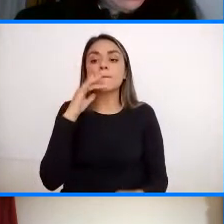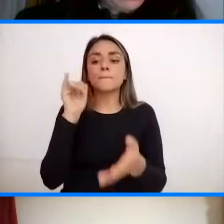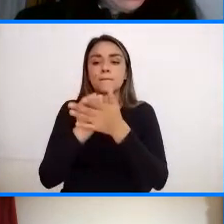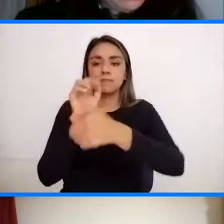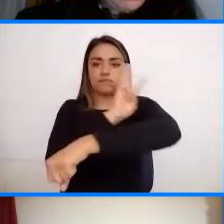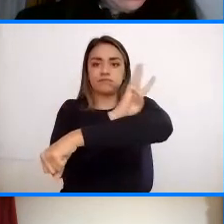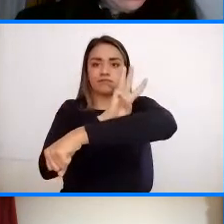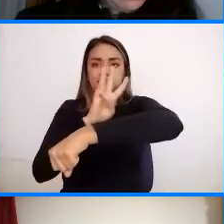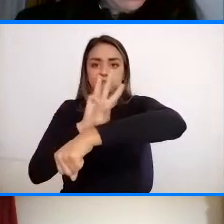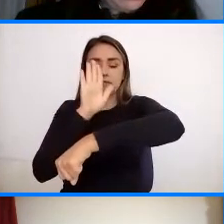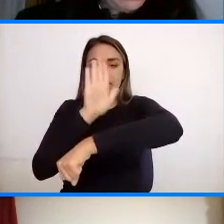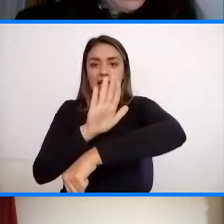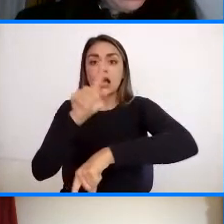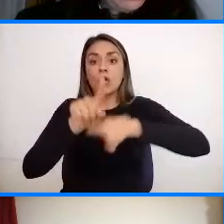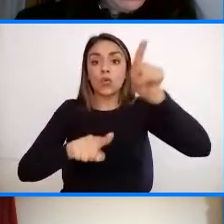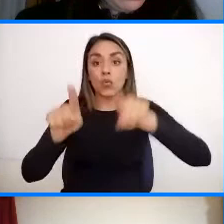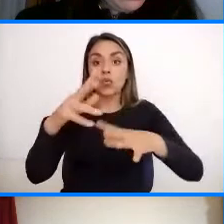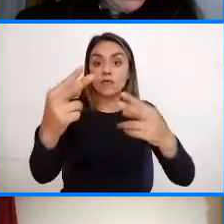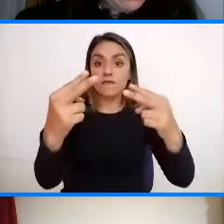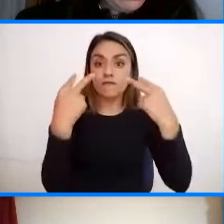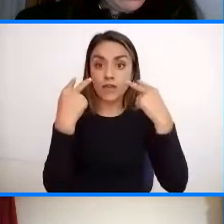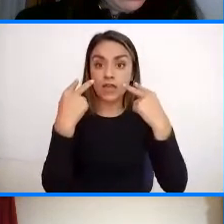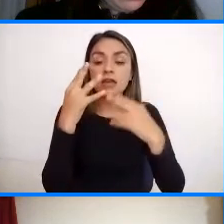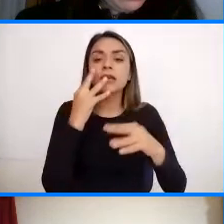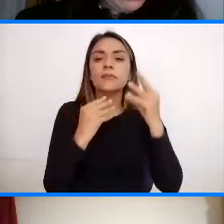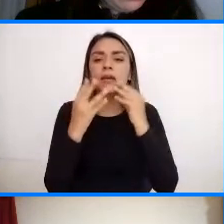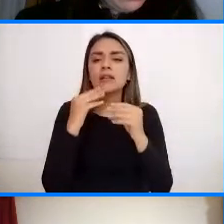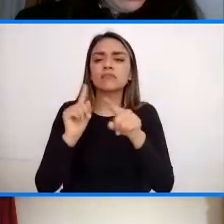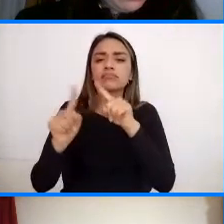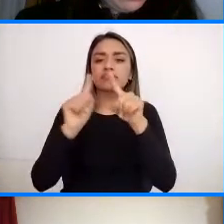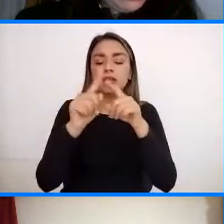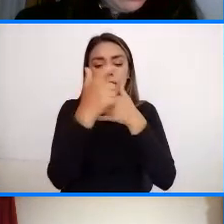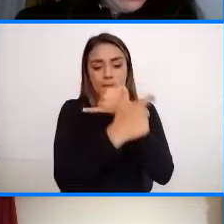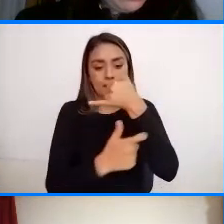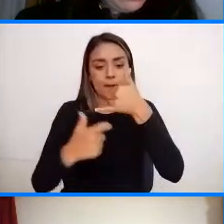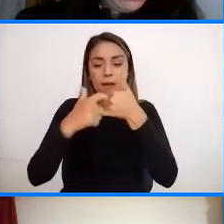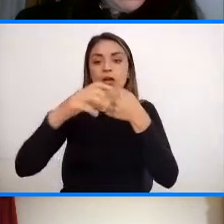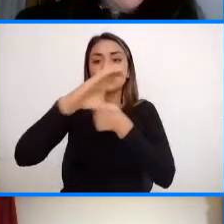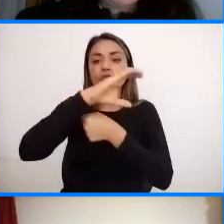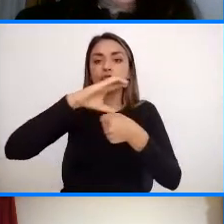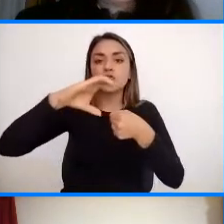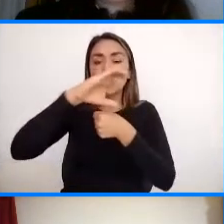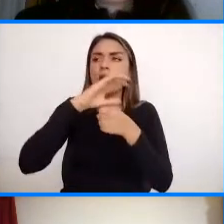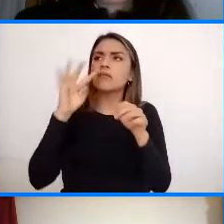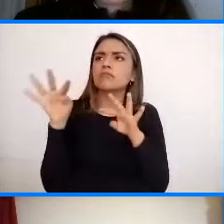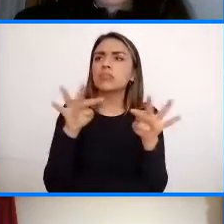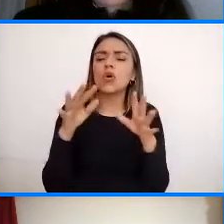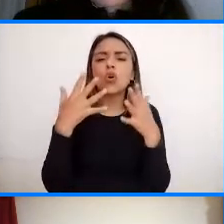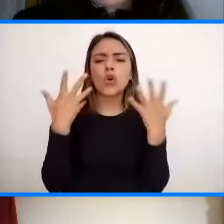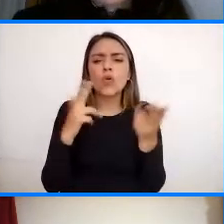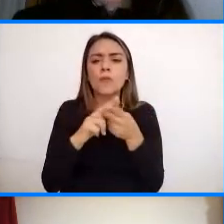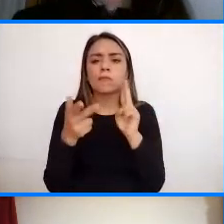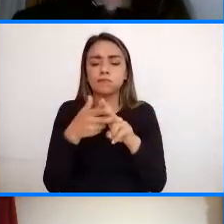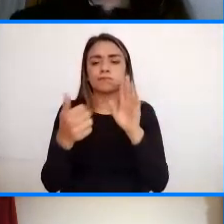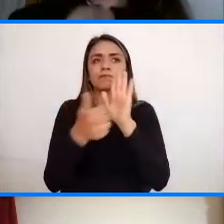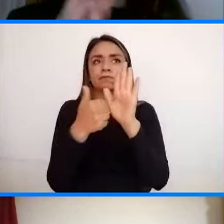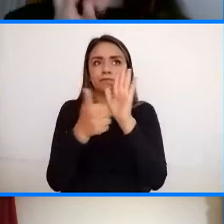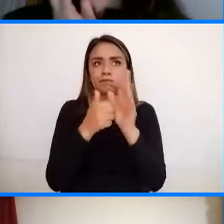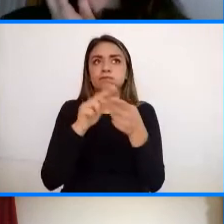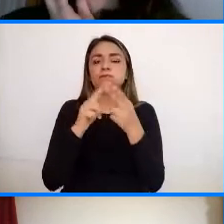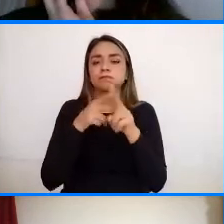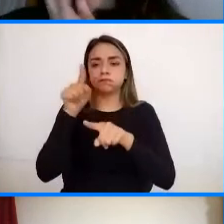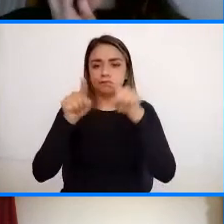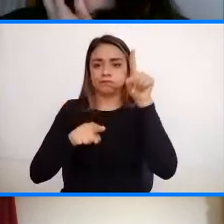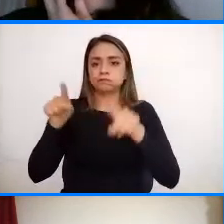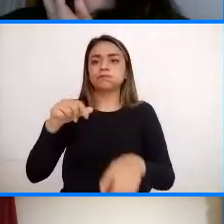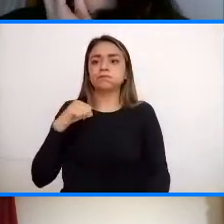Pero para quienes Nos quieren ver Desde diferentes Partes de la ciudad También pueden Revisar esta cátedra Y las que hemos tenido Y las